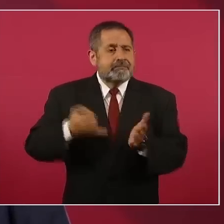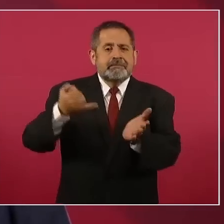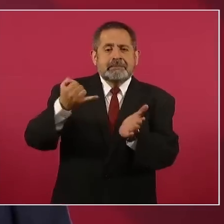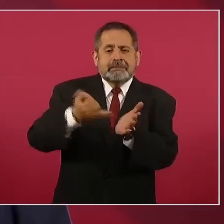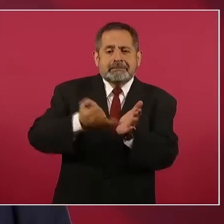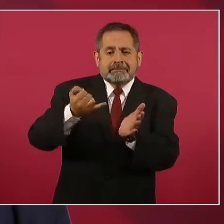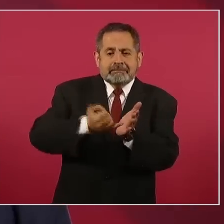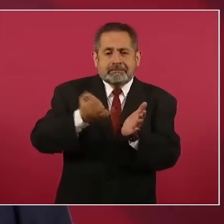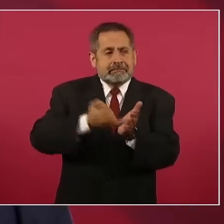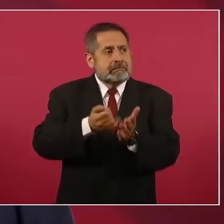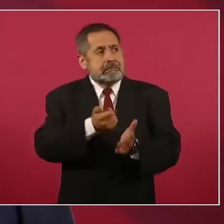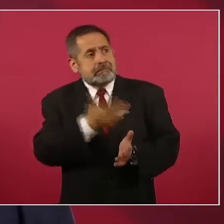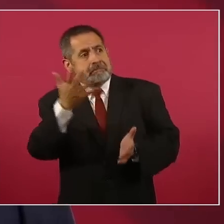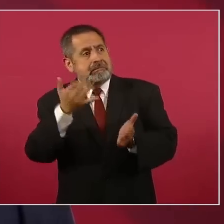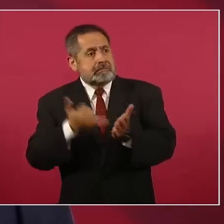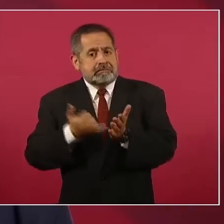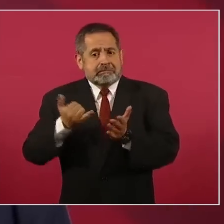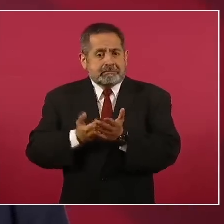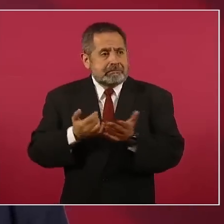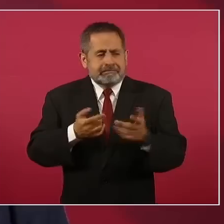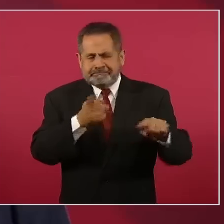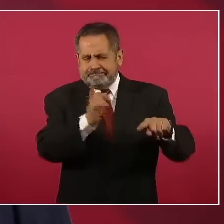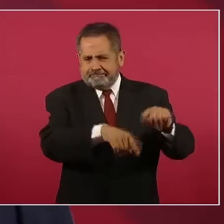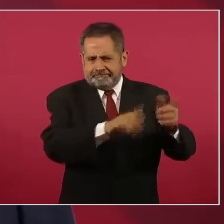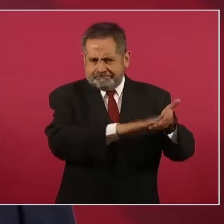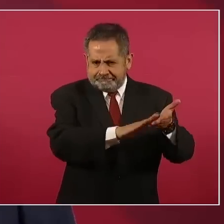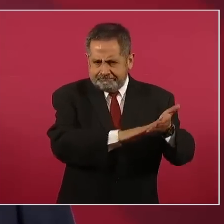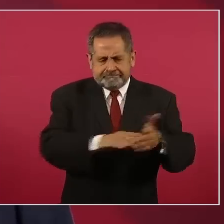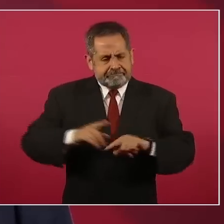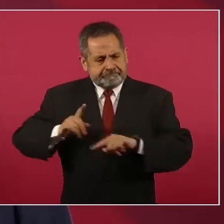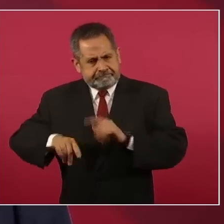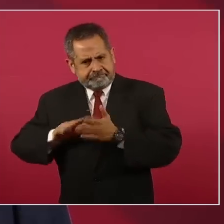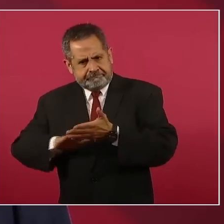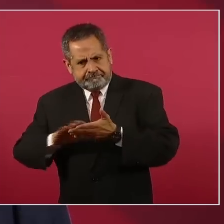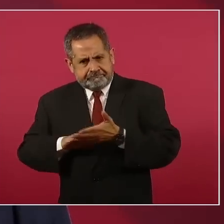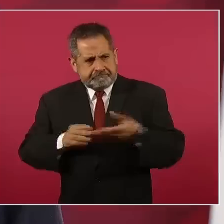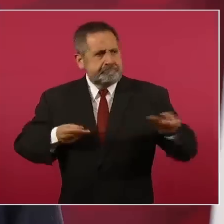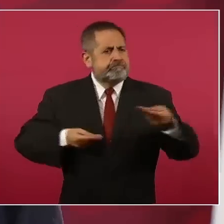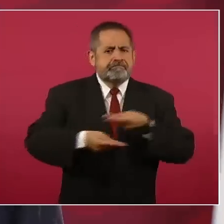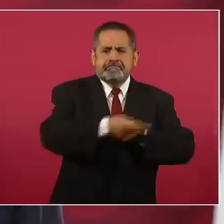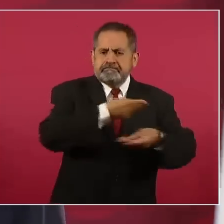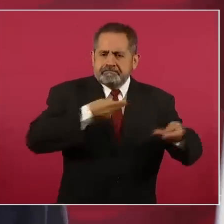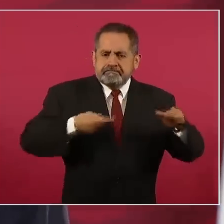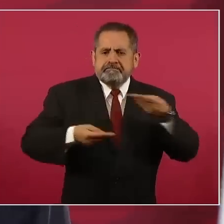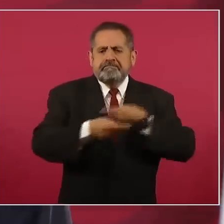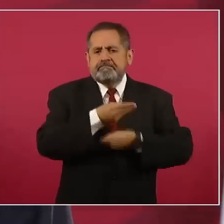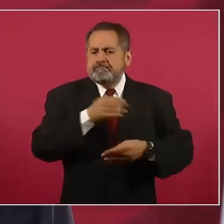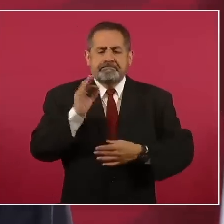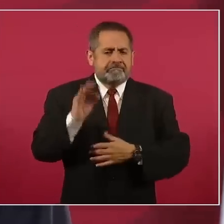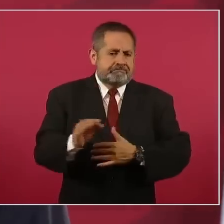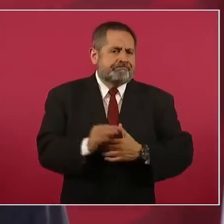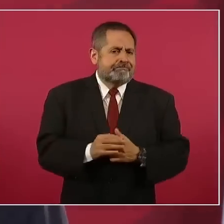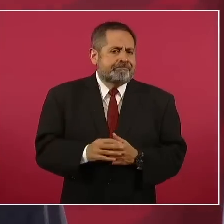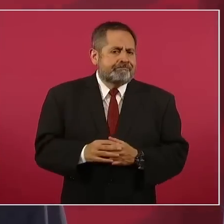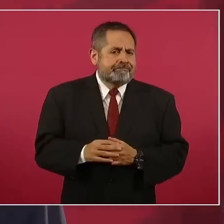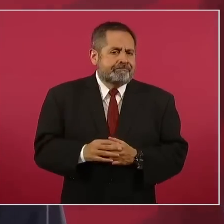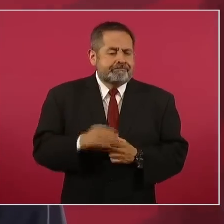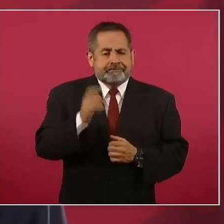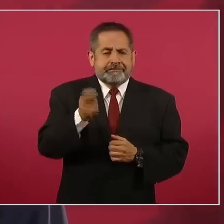que puedan existir toda la regulación